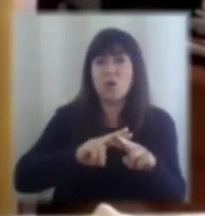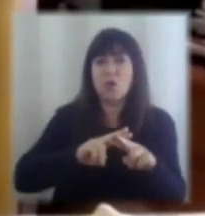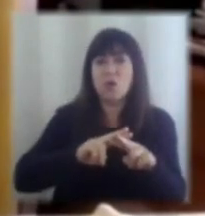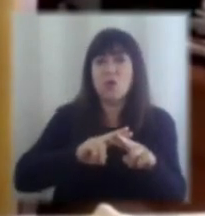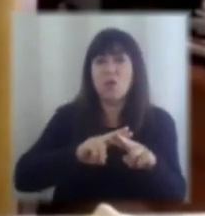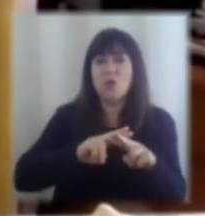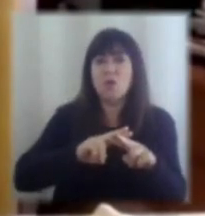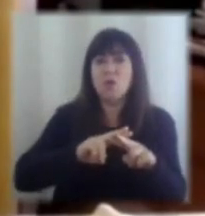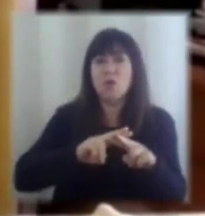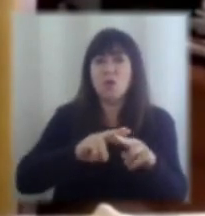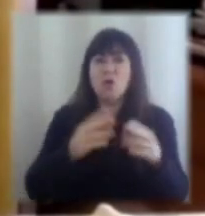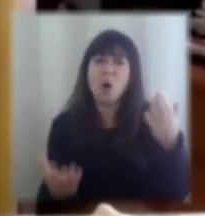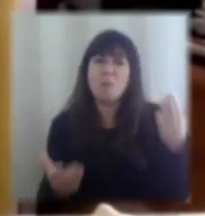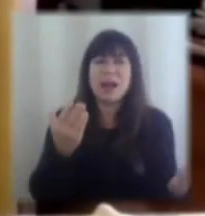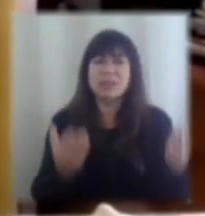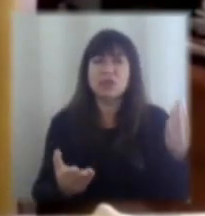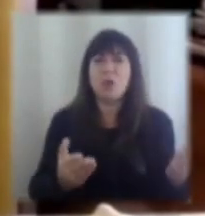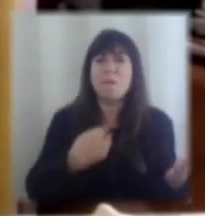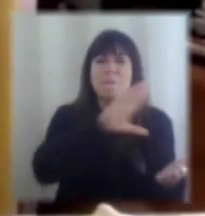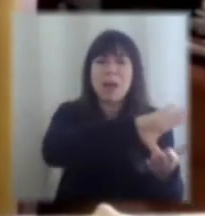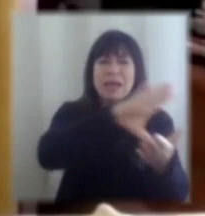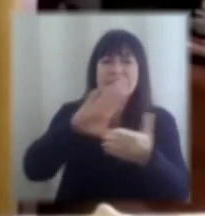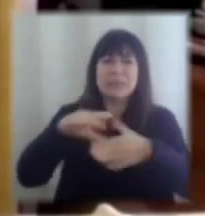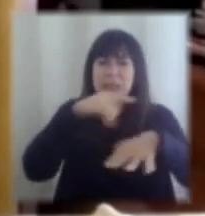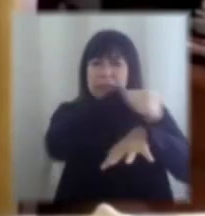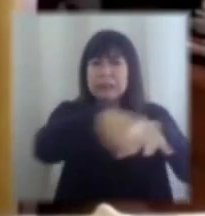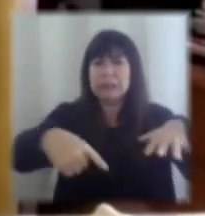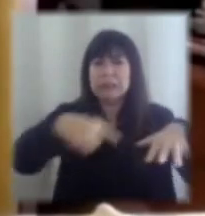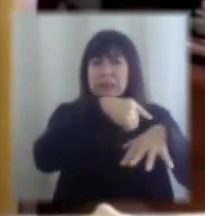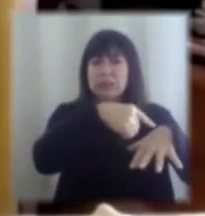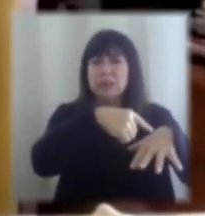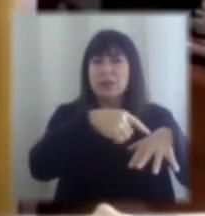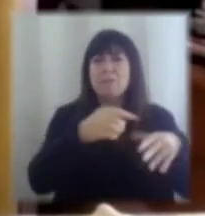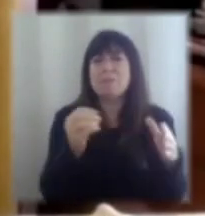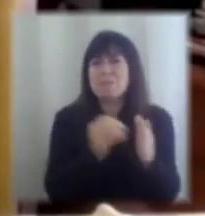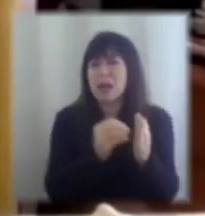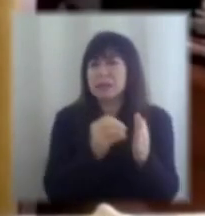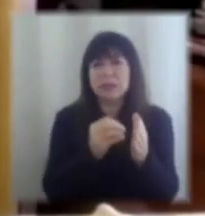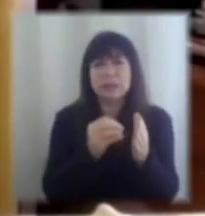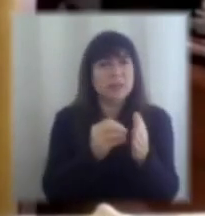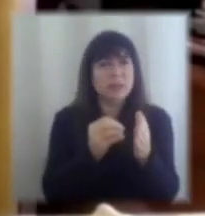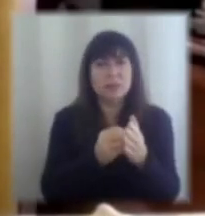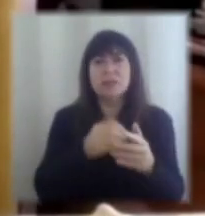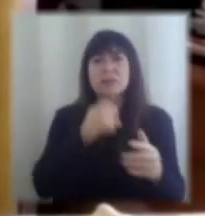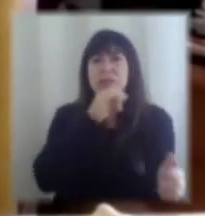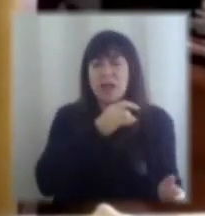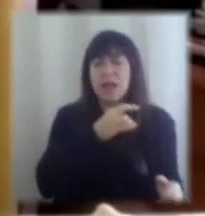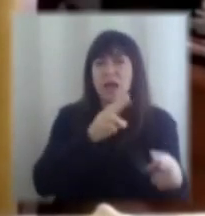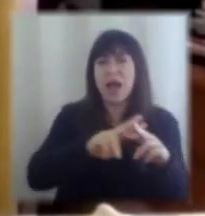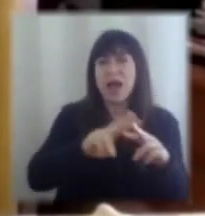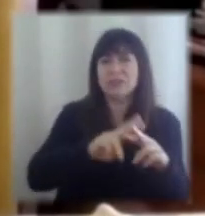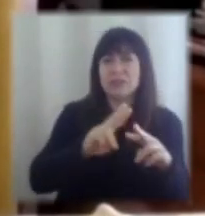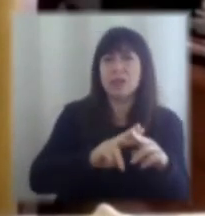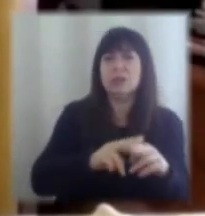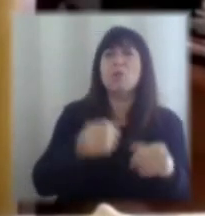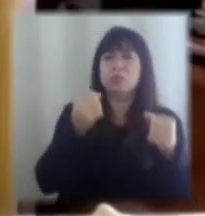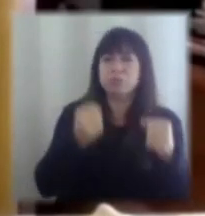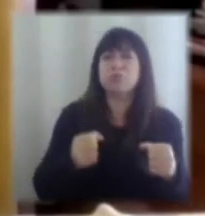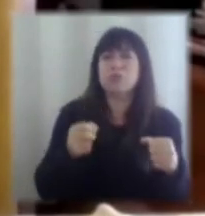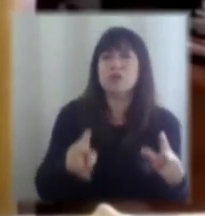región, al menos es muchísimo más que lo que los países de la región han hecho, ha sido posible